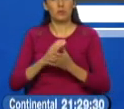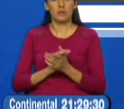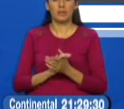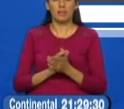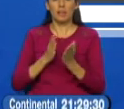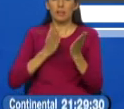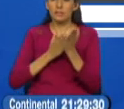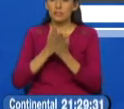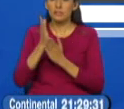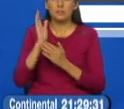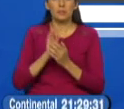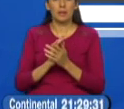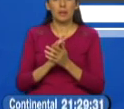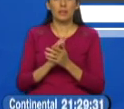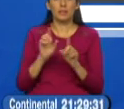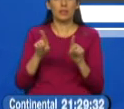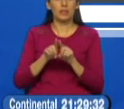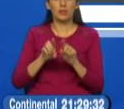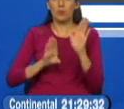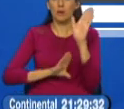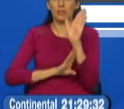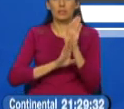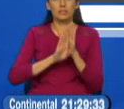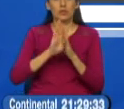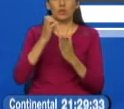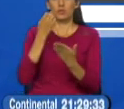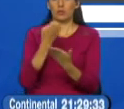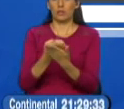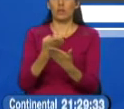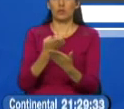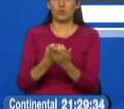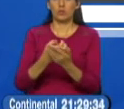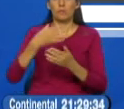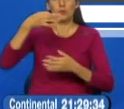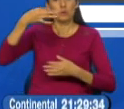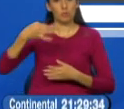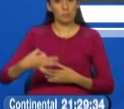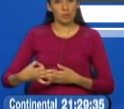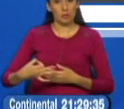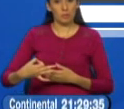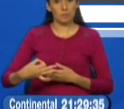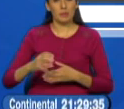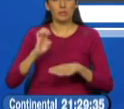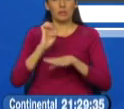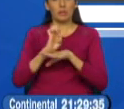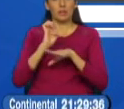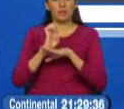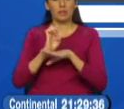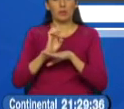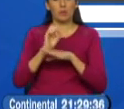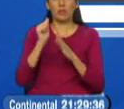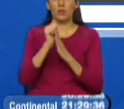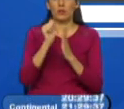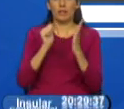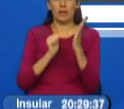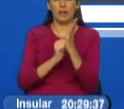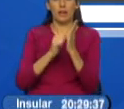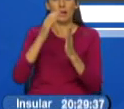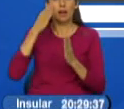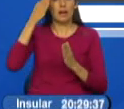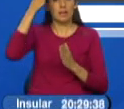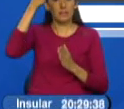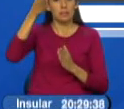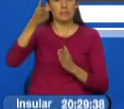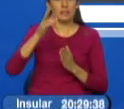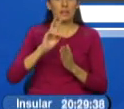como al desarrollo económico que es el cumplimiento por parte del Ecuador de la agenda de 30 de los